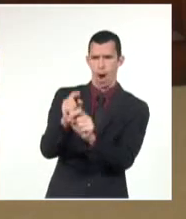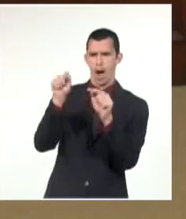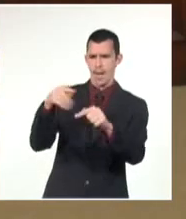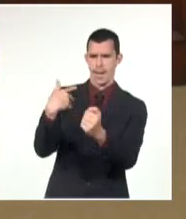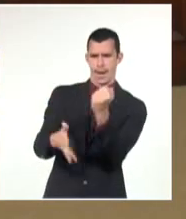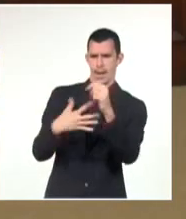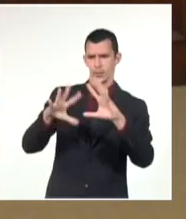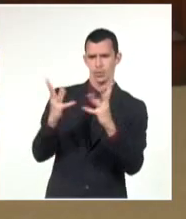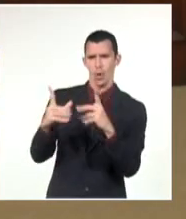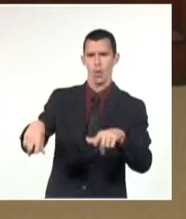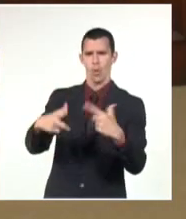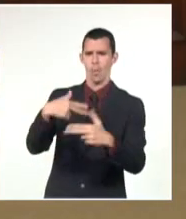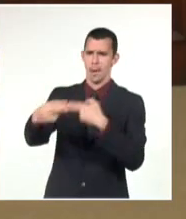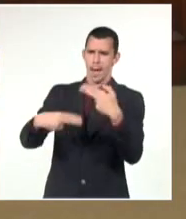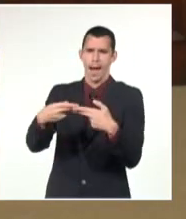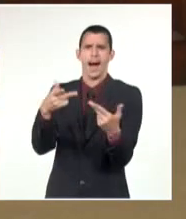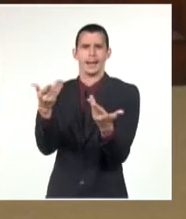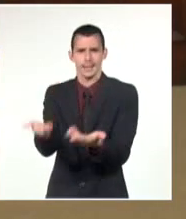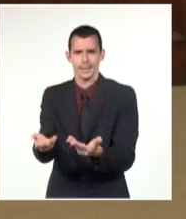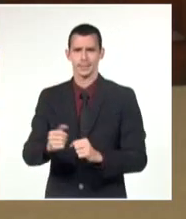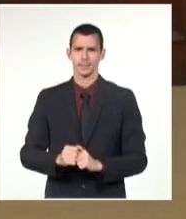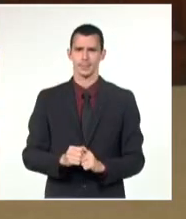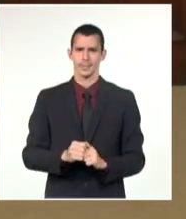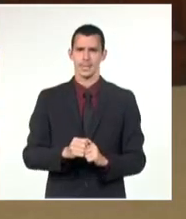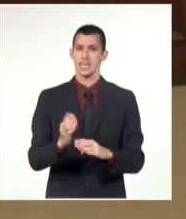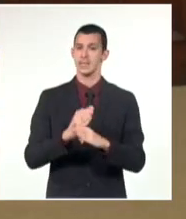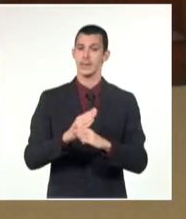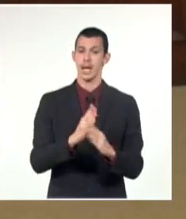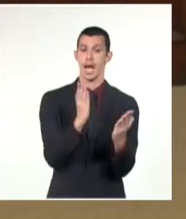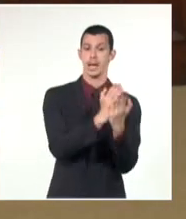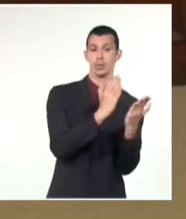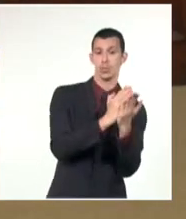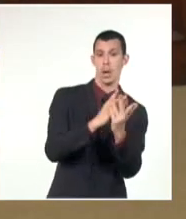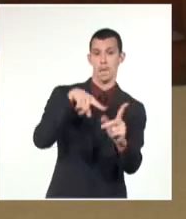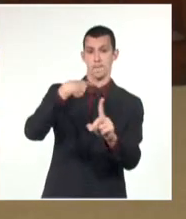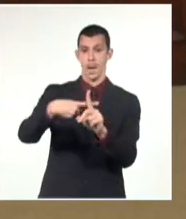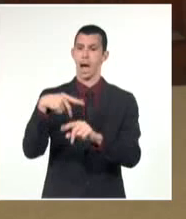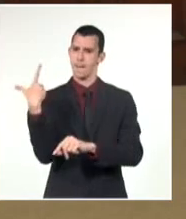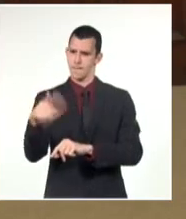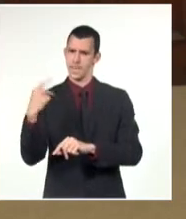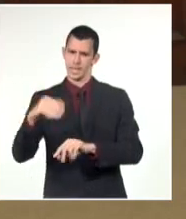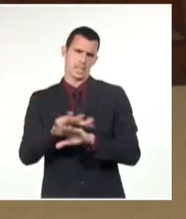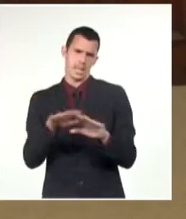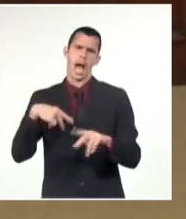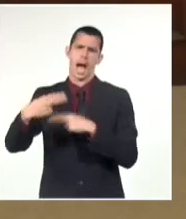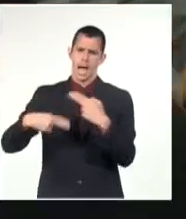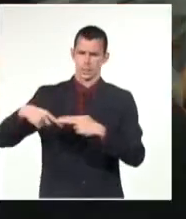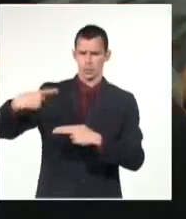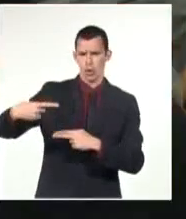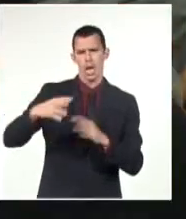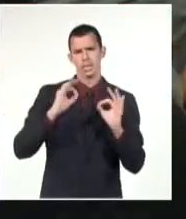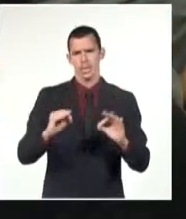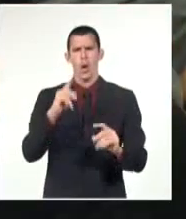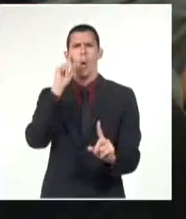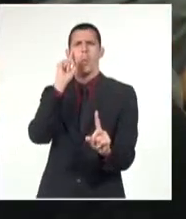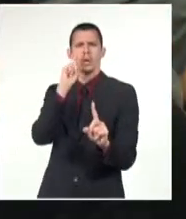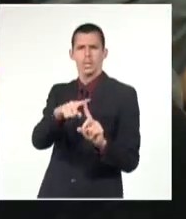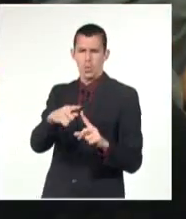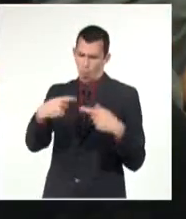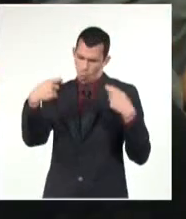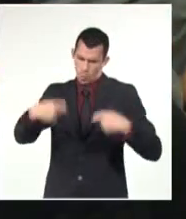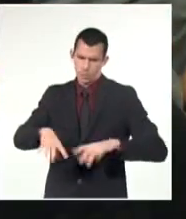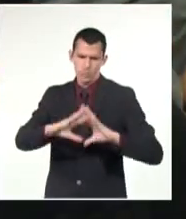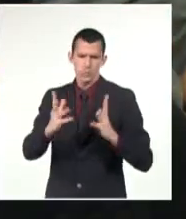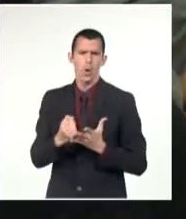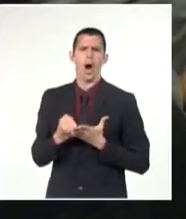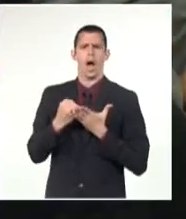práctica judicial en lo que nos desempeñamos en la función de impartir justicia en nombre del pueblo. La primera maestría